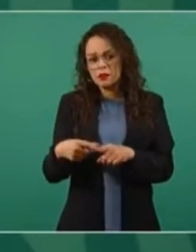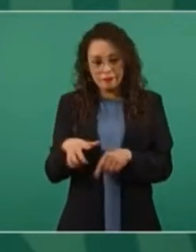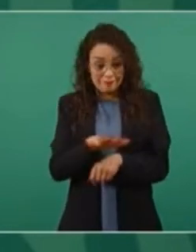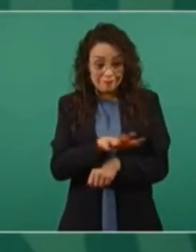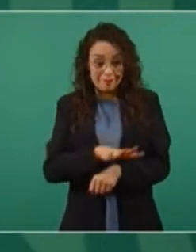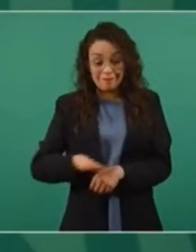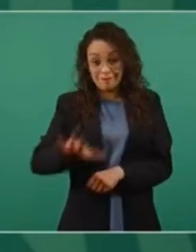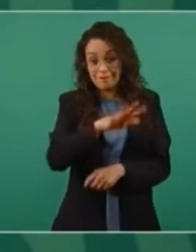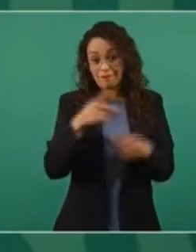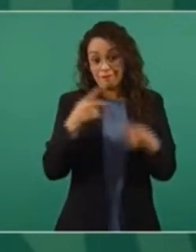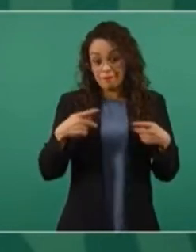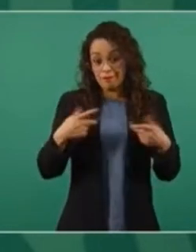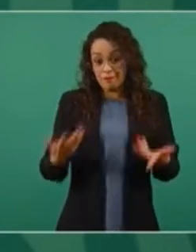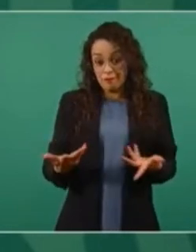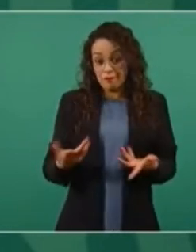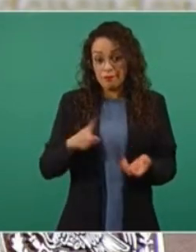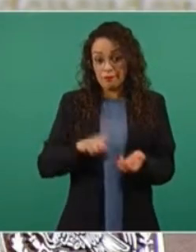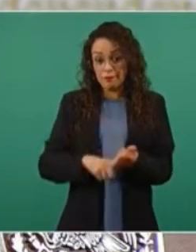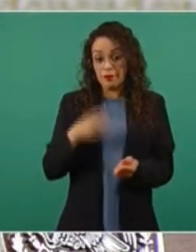pública.